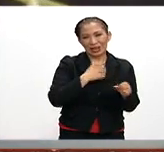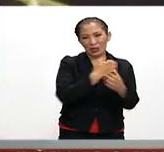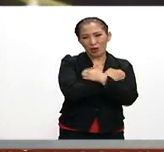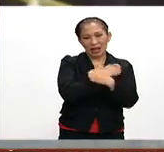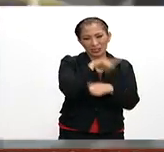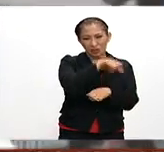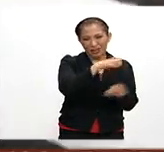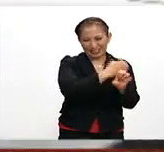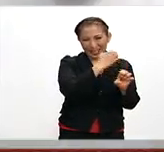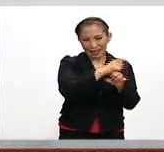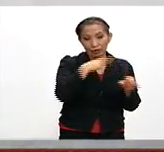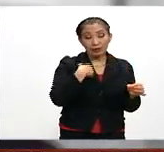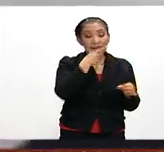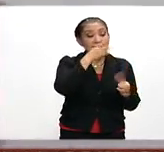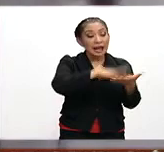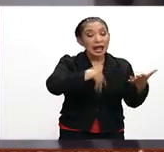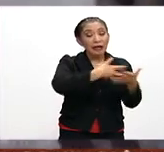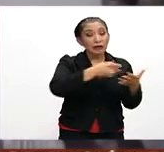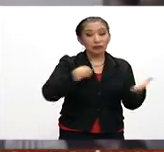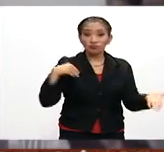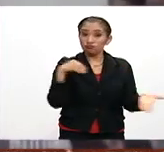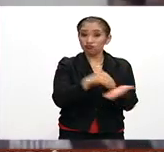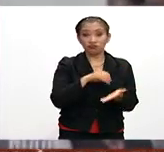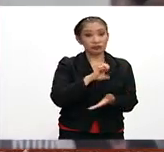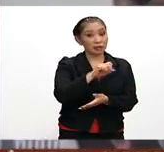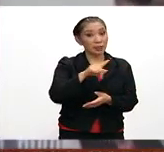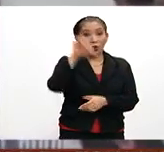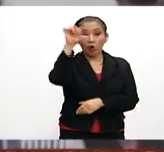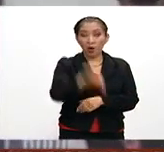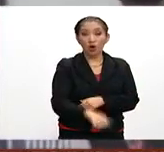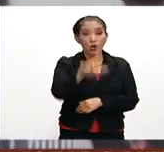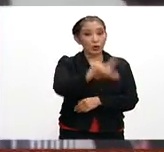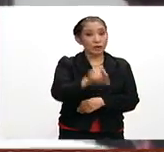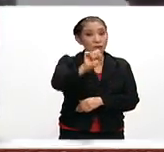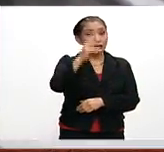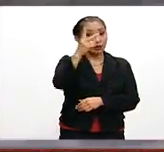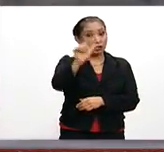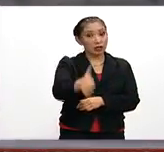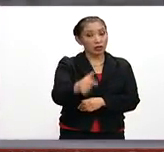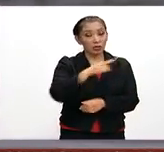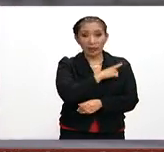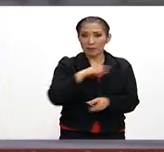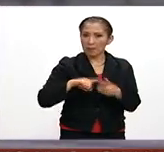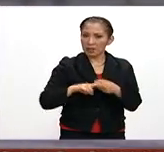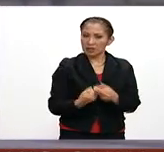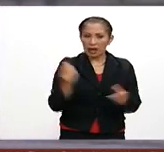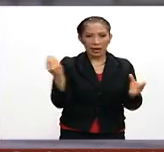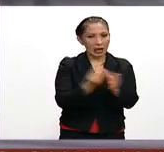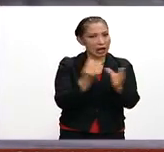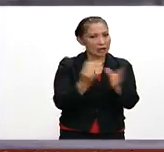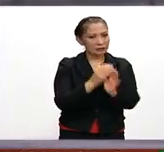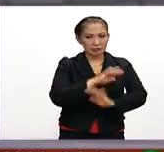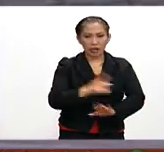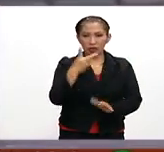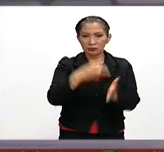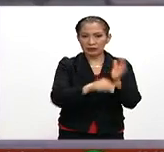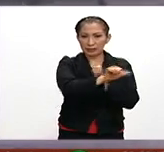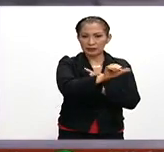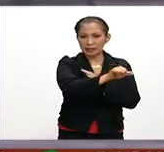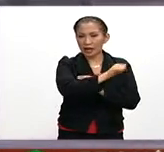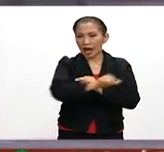precisó que según el calendario escolar establecido por la CEPA el día de hoy, lunes 22 de agosto debería iniciar el ciclo escolar 2016